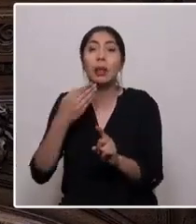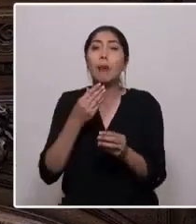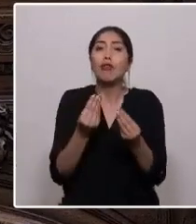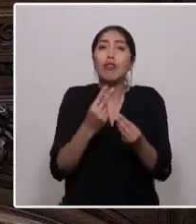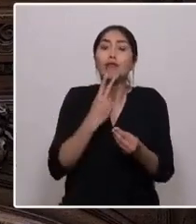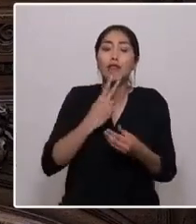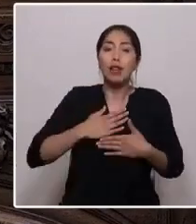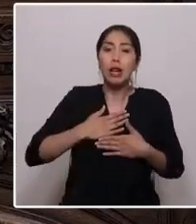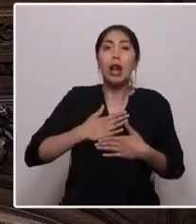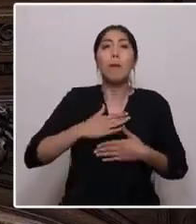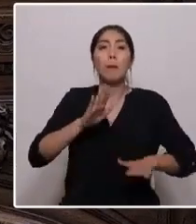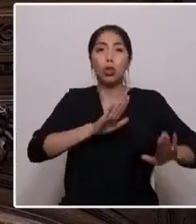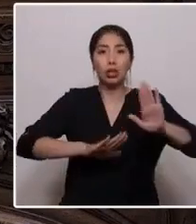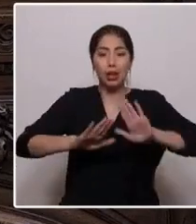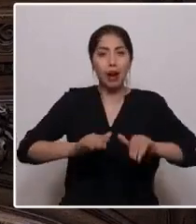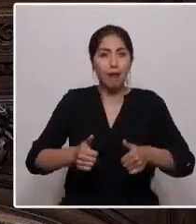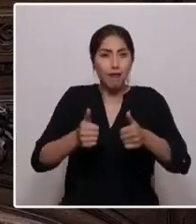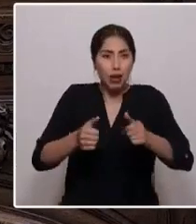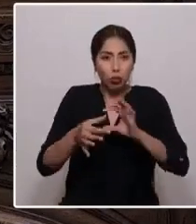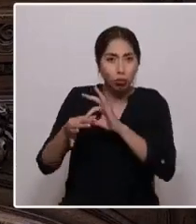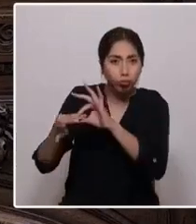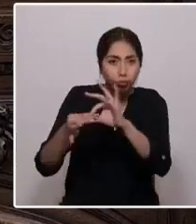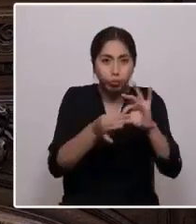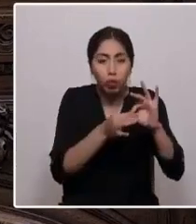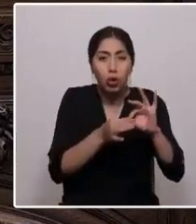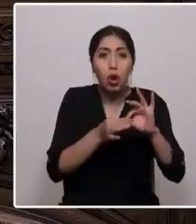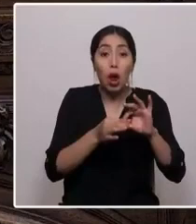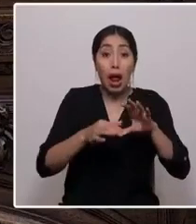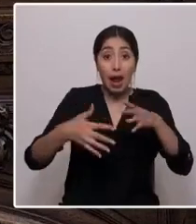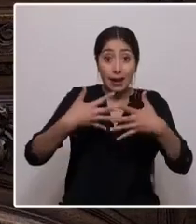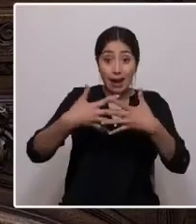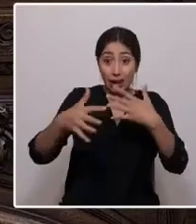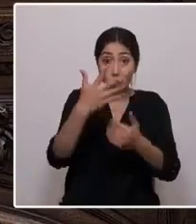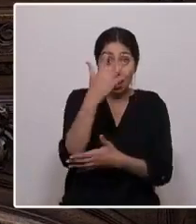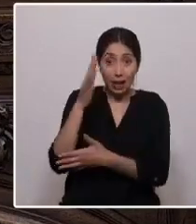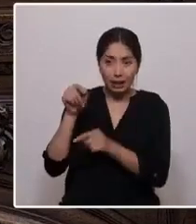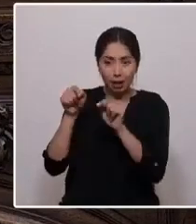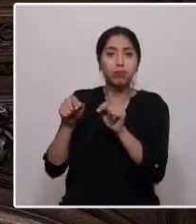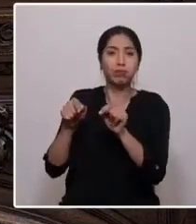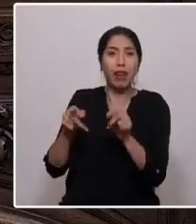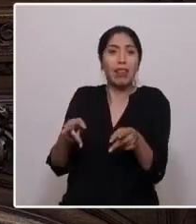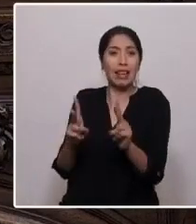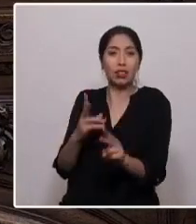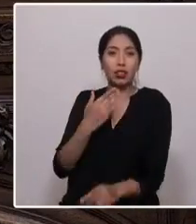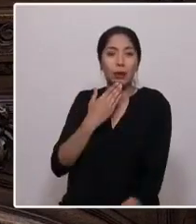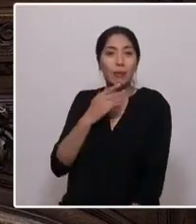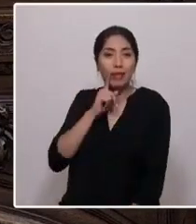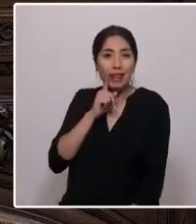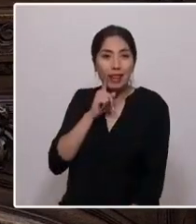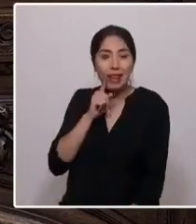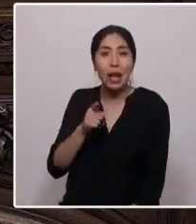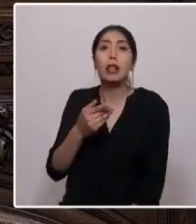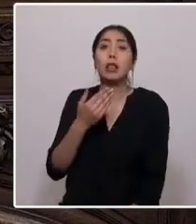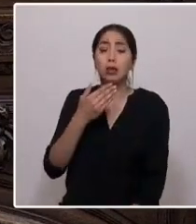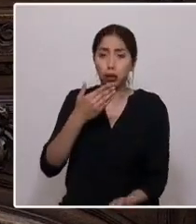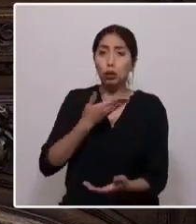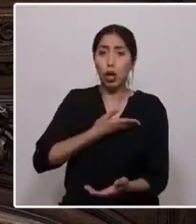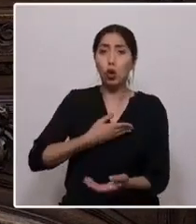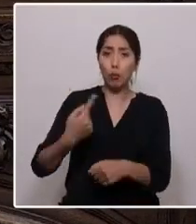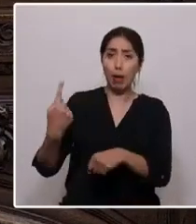comunes y los elementos vitales, consagrando la naturaleza como sujeto de derecho. Traigo un mandato claro de mayor democracia,